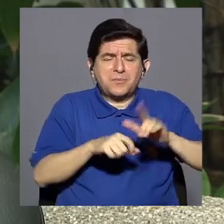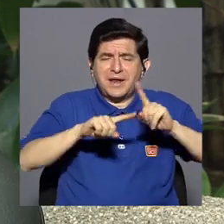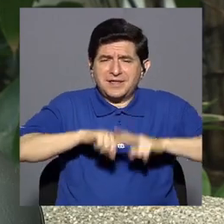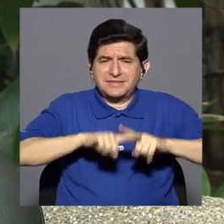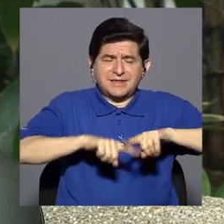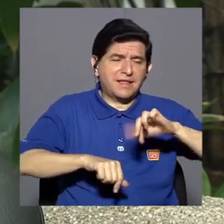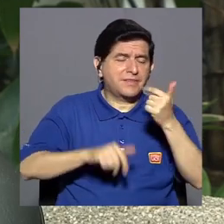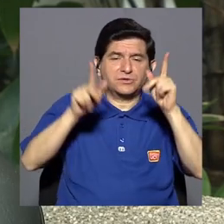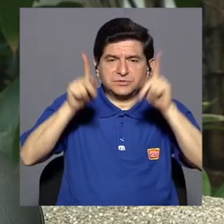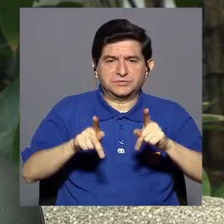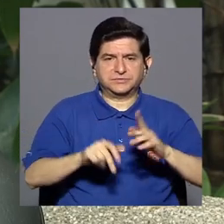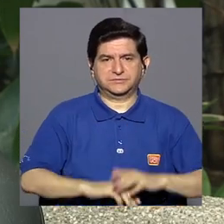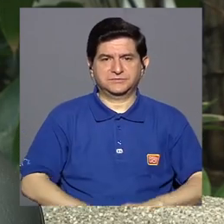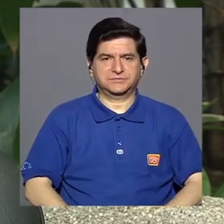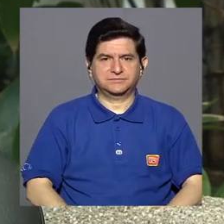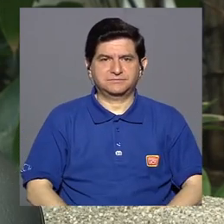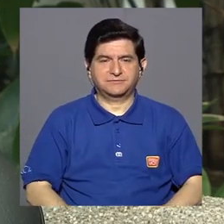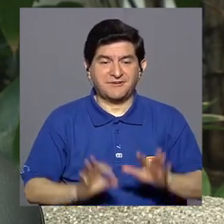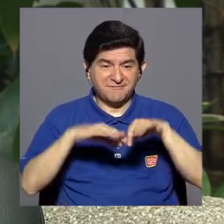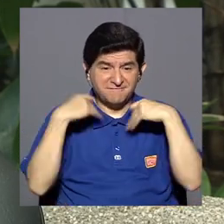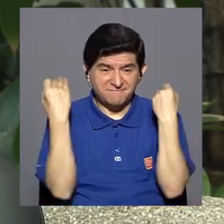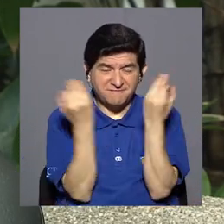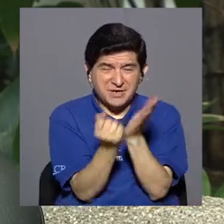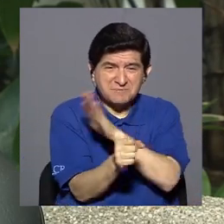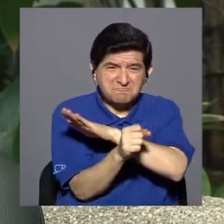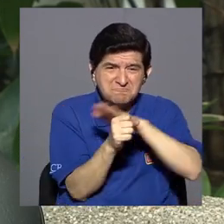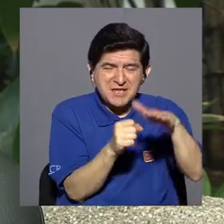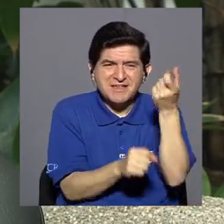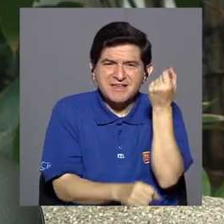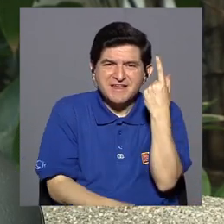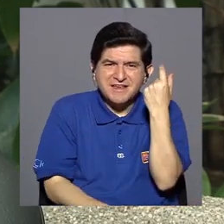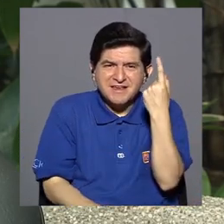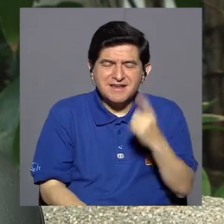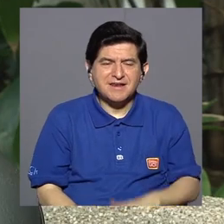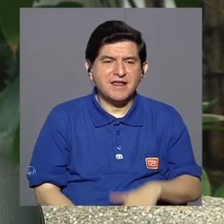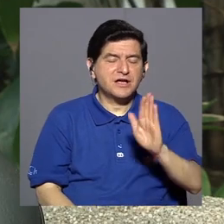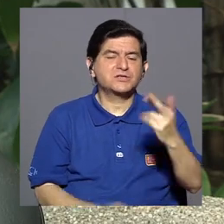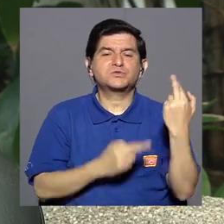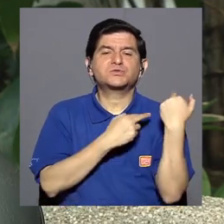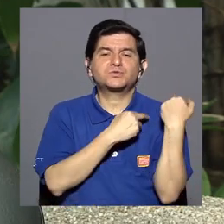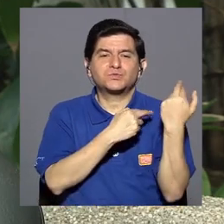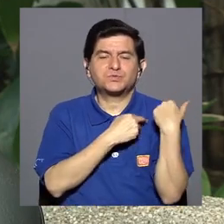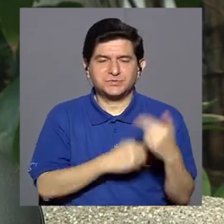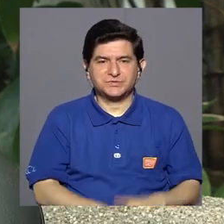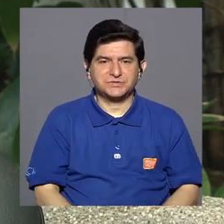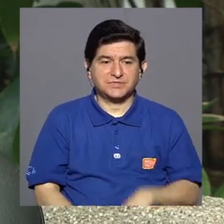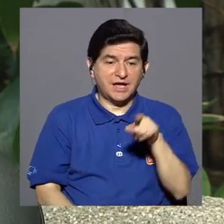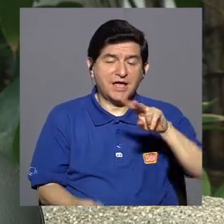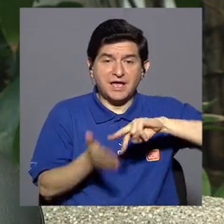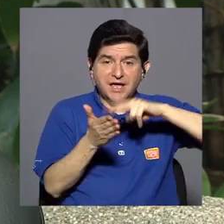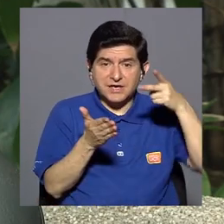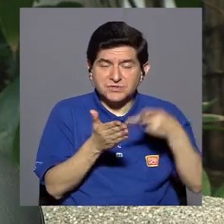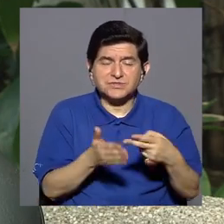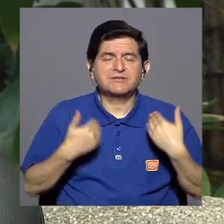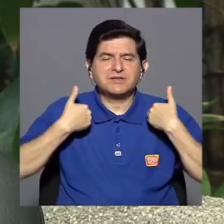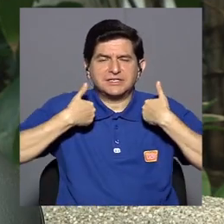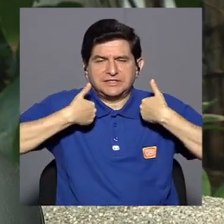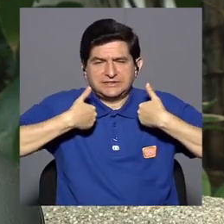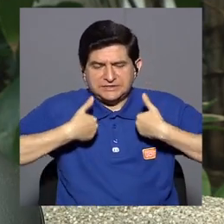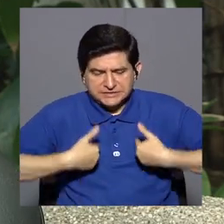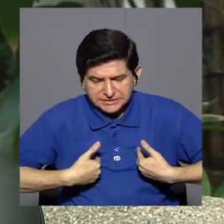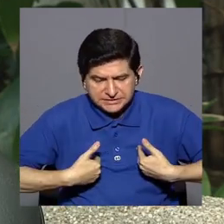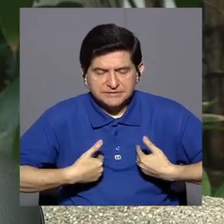dependiente de otro ser humano. Entonces las familias enteras deben entender que son sus responsabilidades. Que eso va a generar un poco de